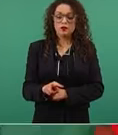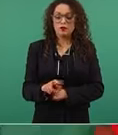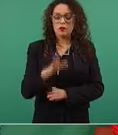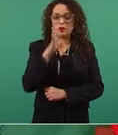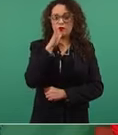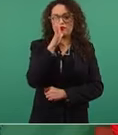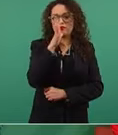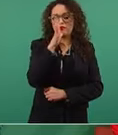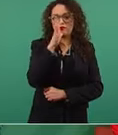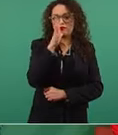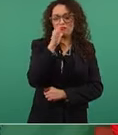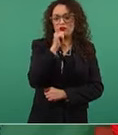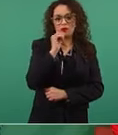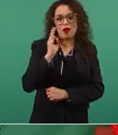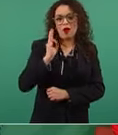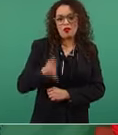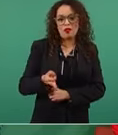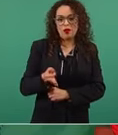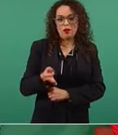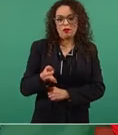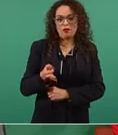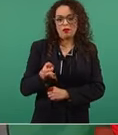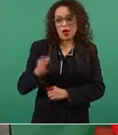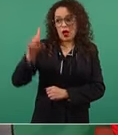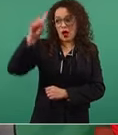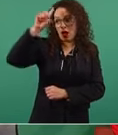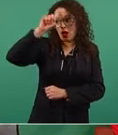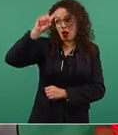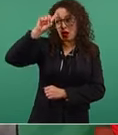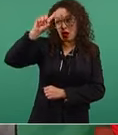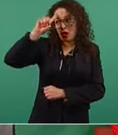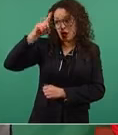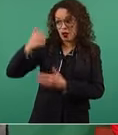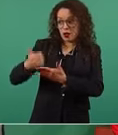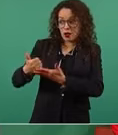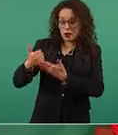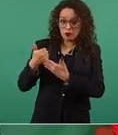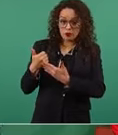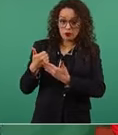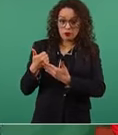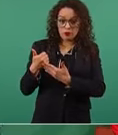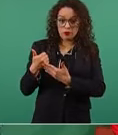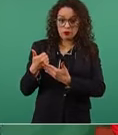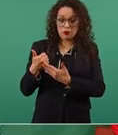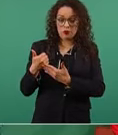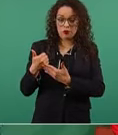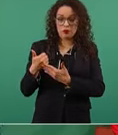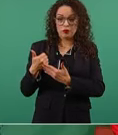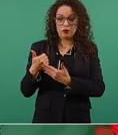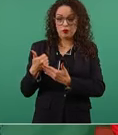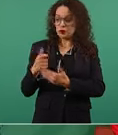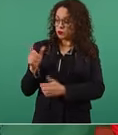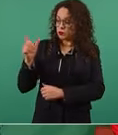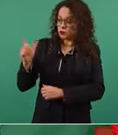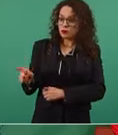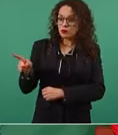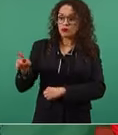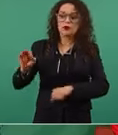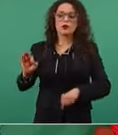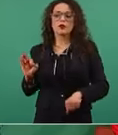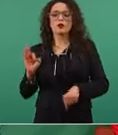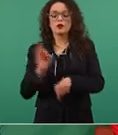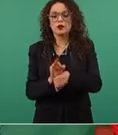a quien defiende un modelo